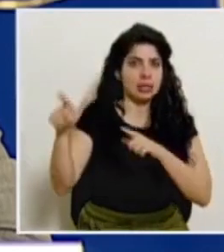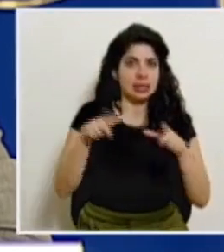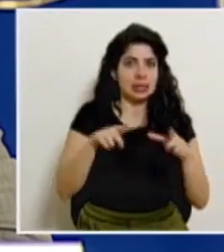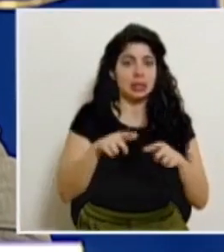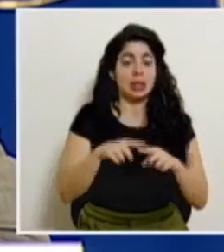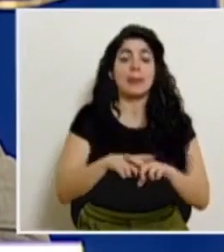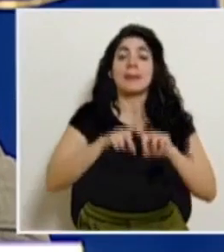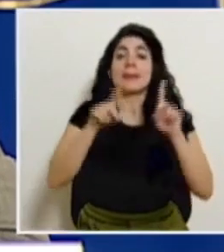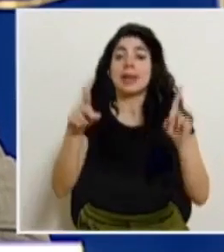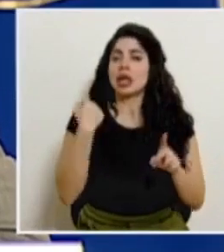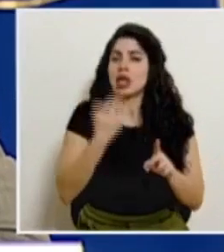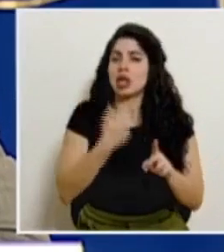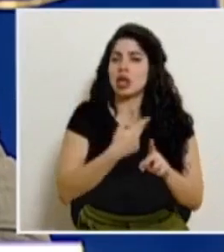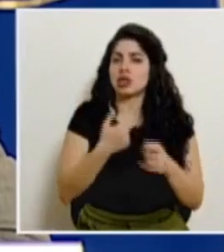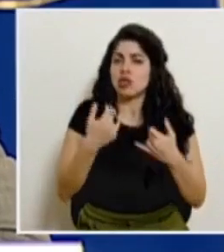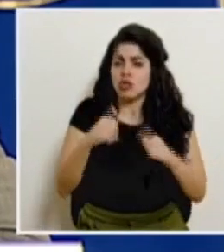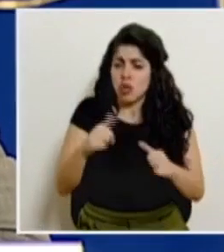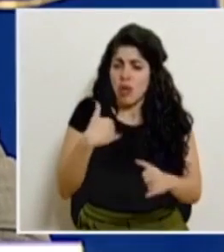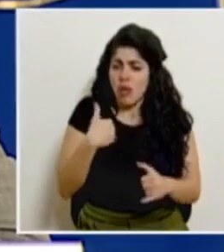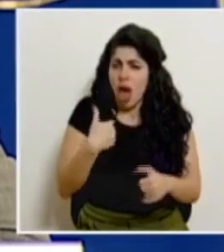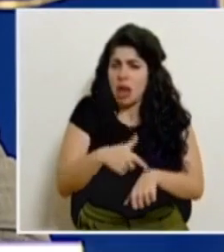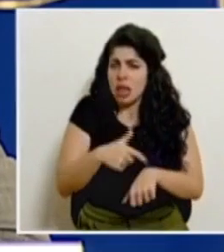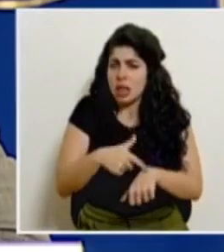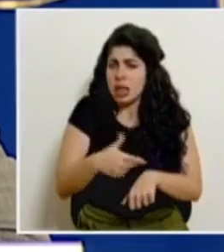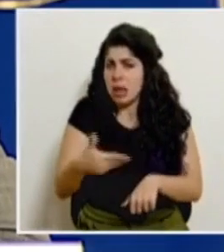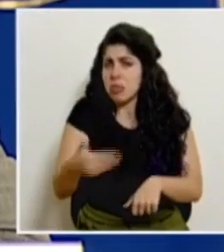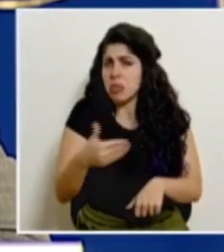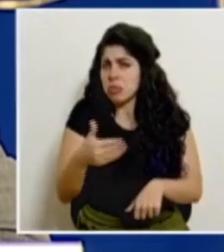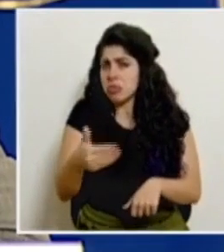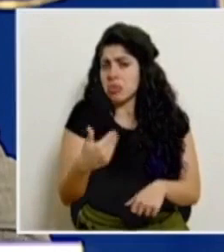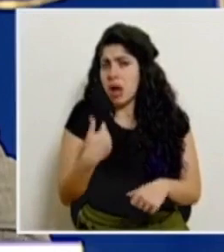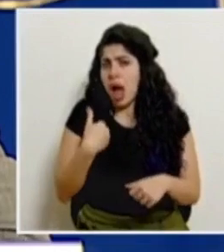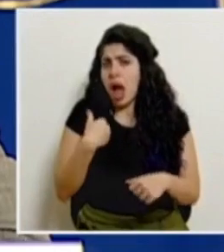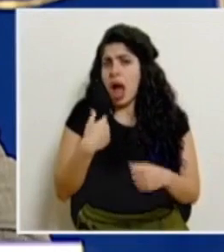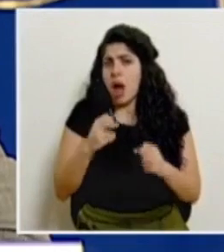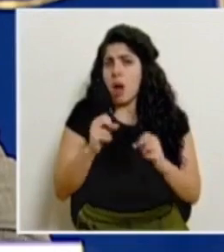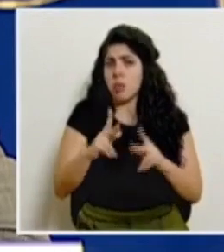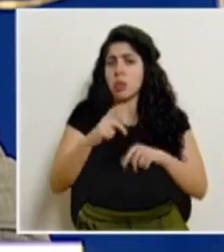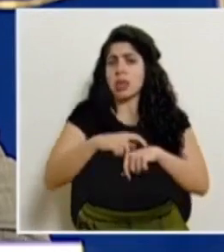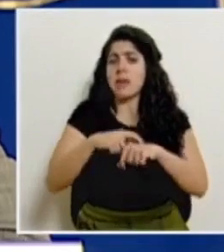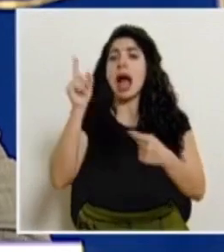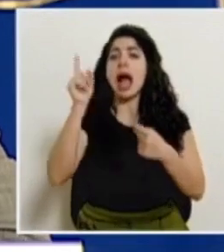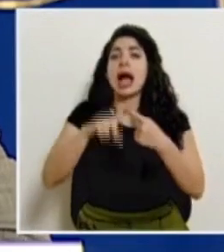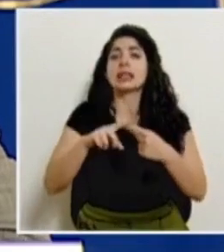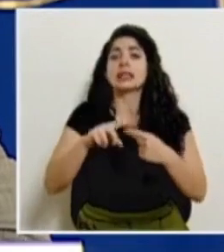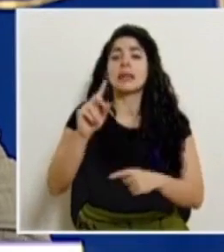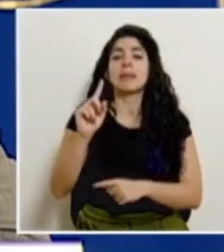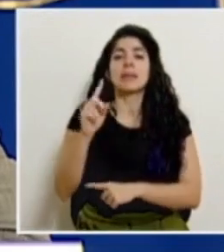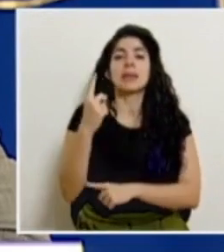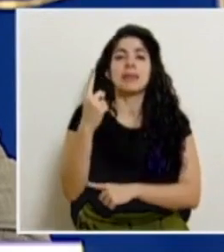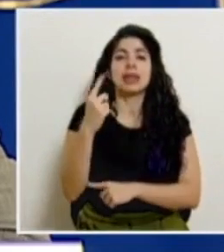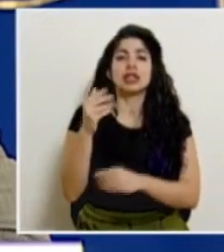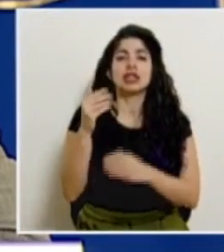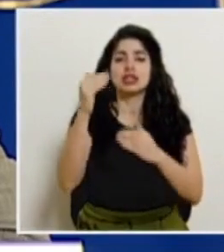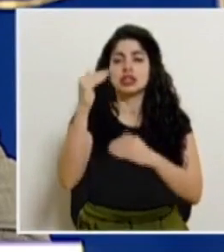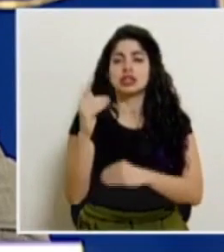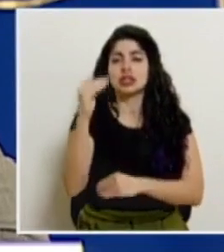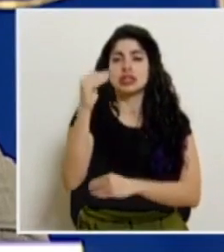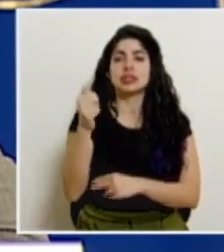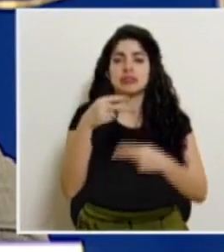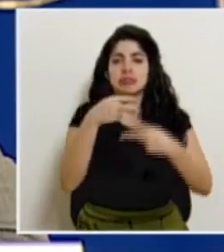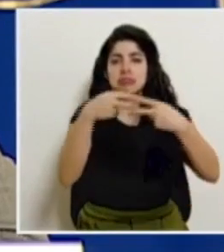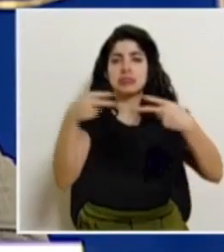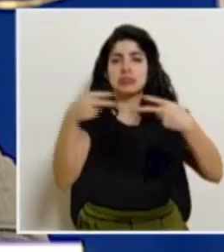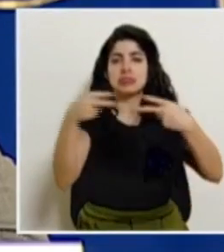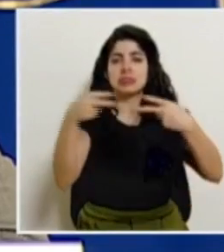Sin embargo seguimos en tiempo todavía tenemos la ventana hasta la primera quincena de mayo para poder ver si